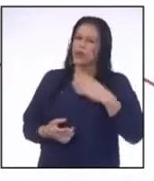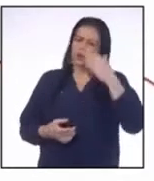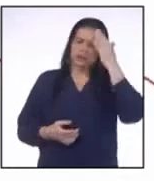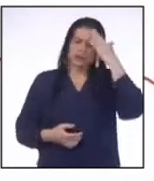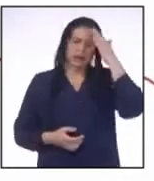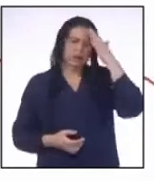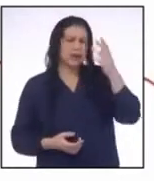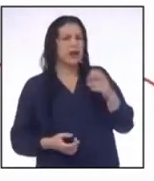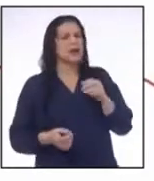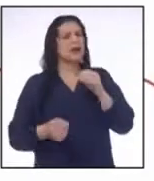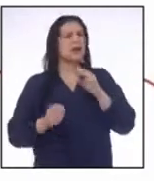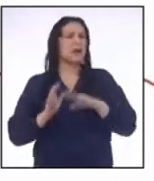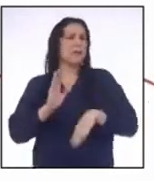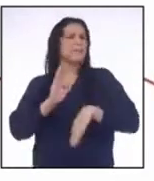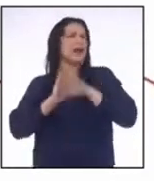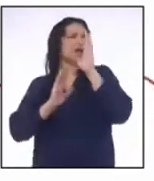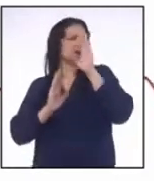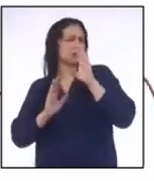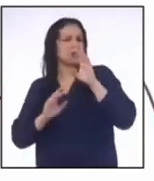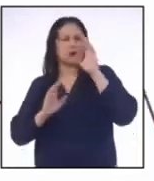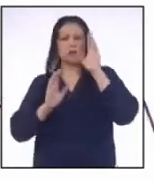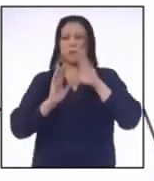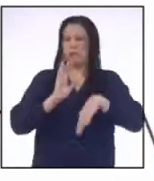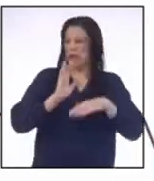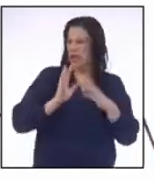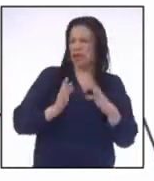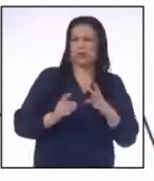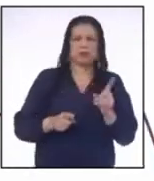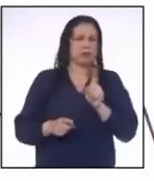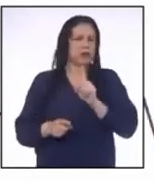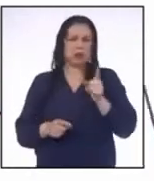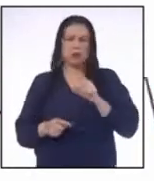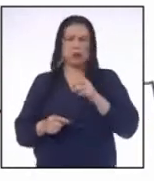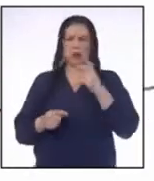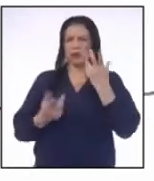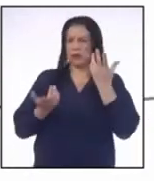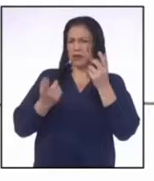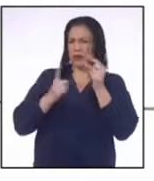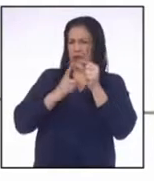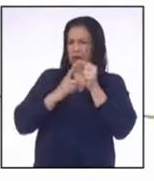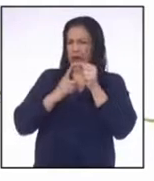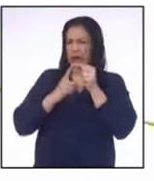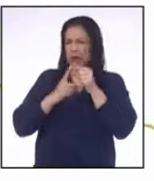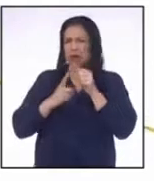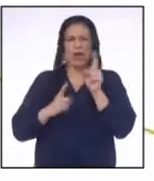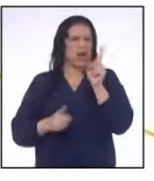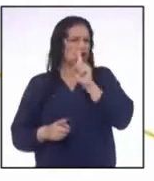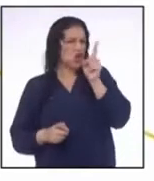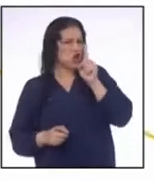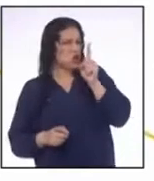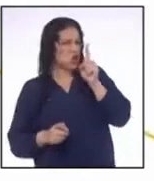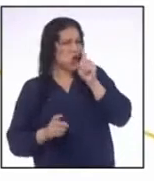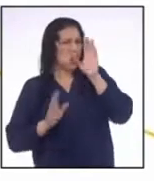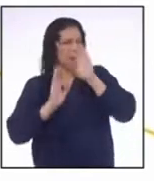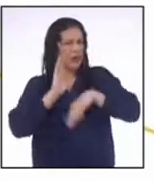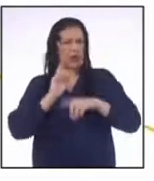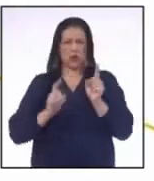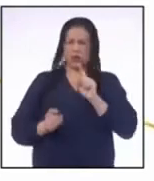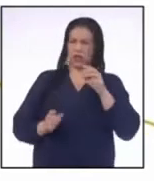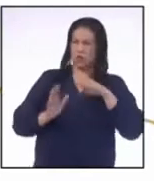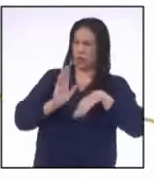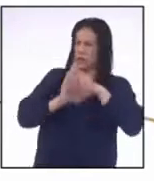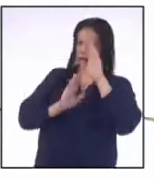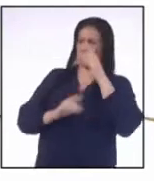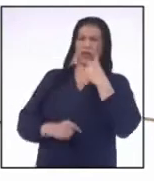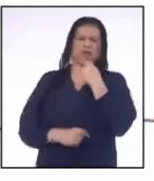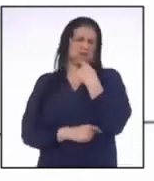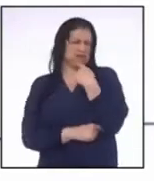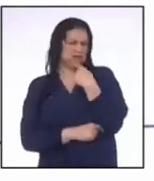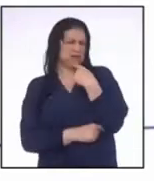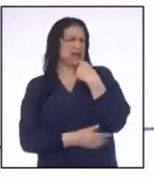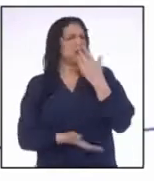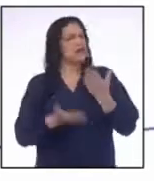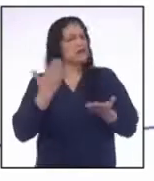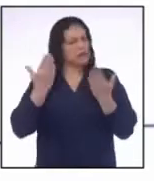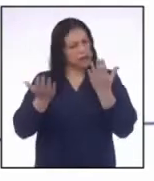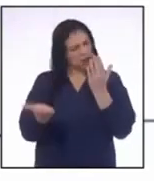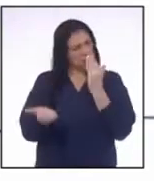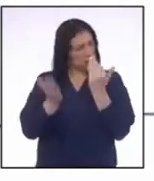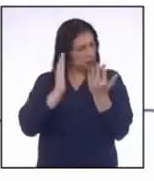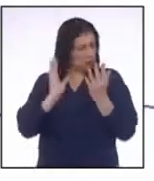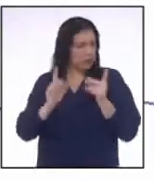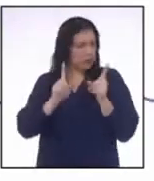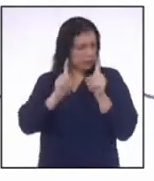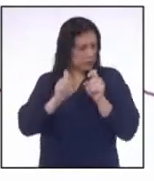términos como mayor que, menor que, pero no escuché sobre no menor ni no mayor ¿Tendrá que ver con estas